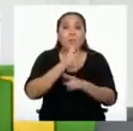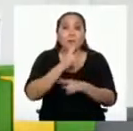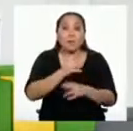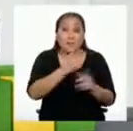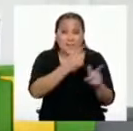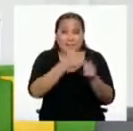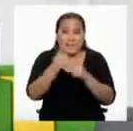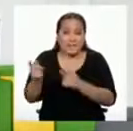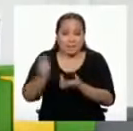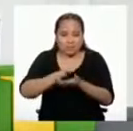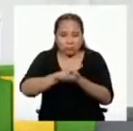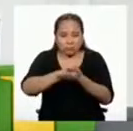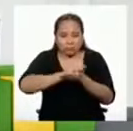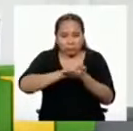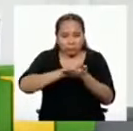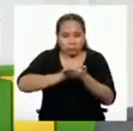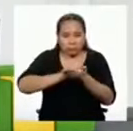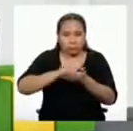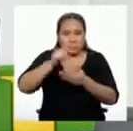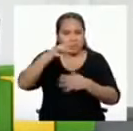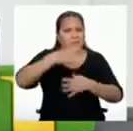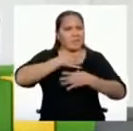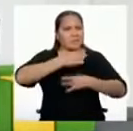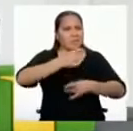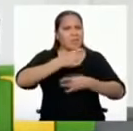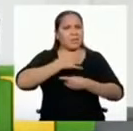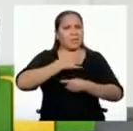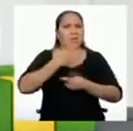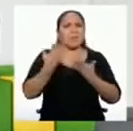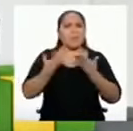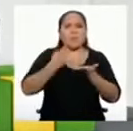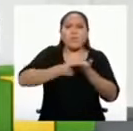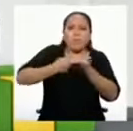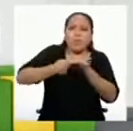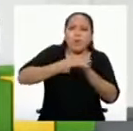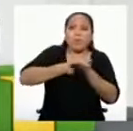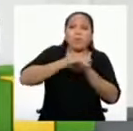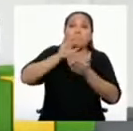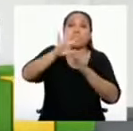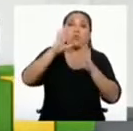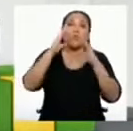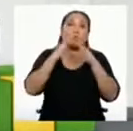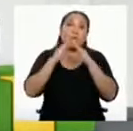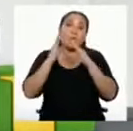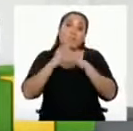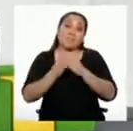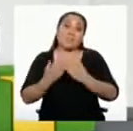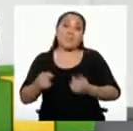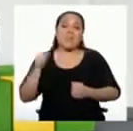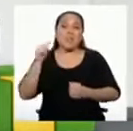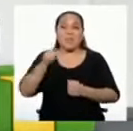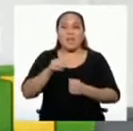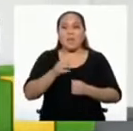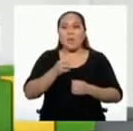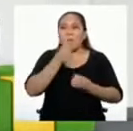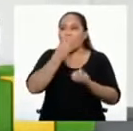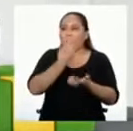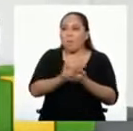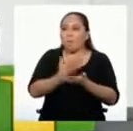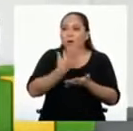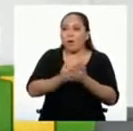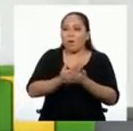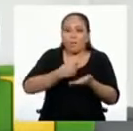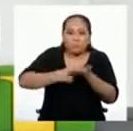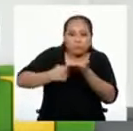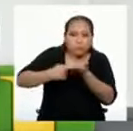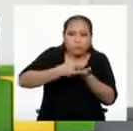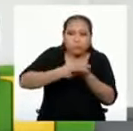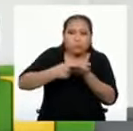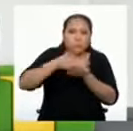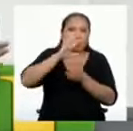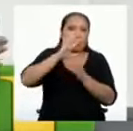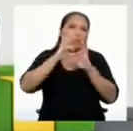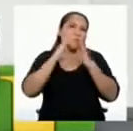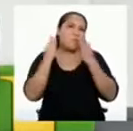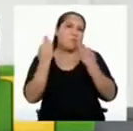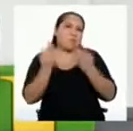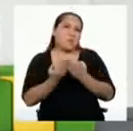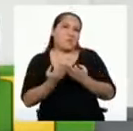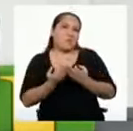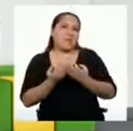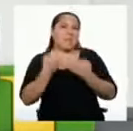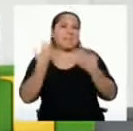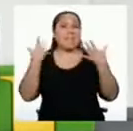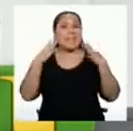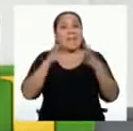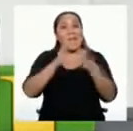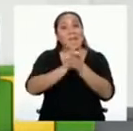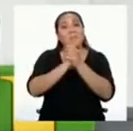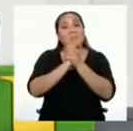listas, podría ser interesante que empieces a discutirlas en casa. Podría iniciarse una muy buena discusión con la familia. Y así,